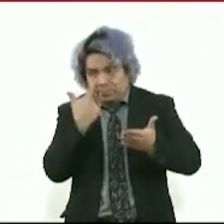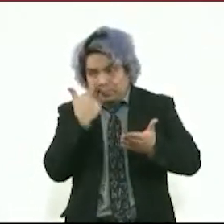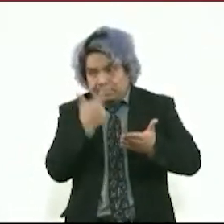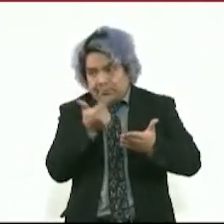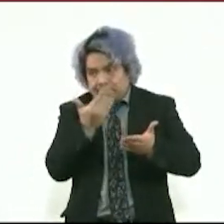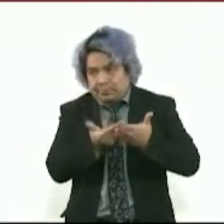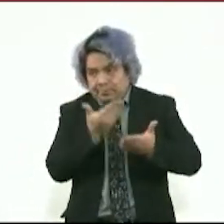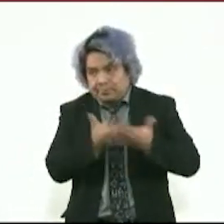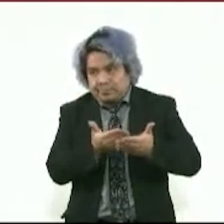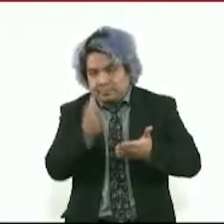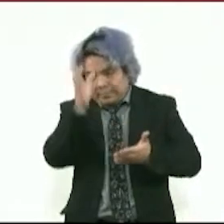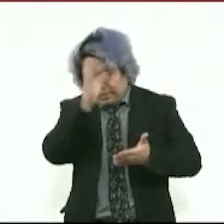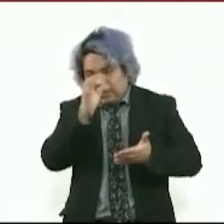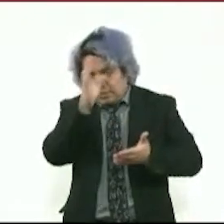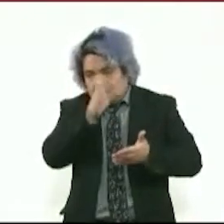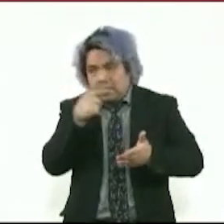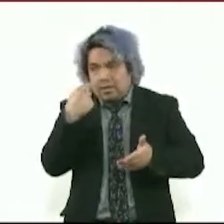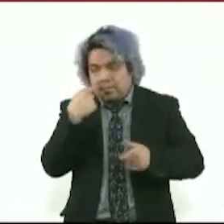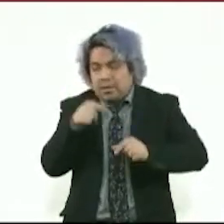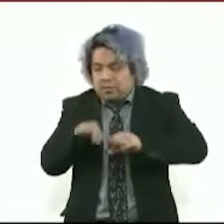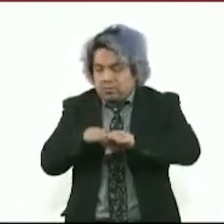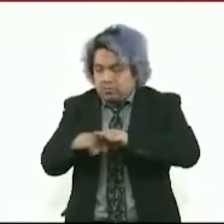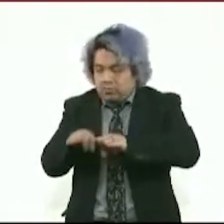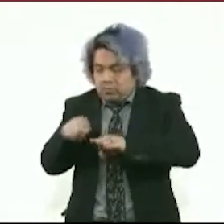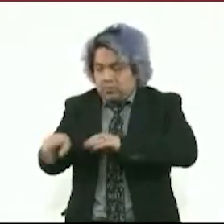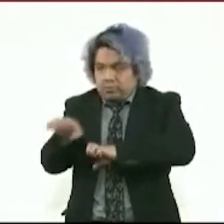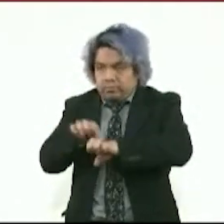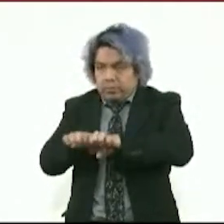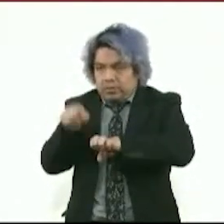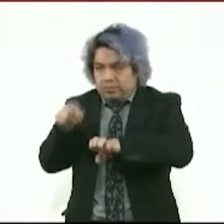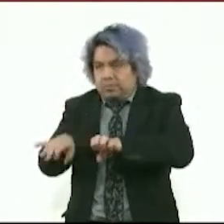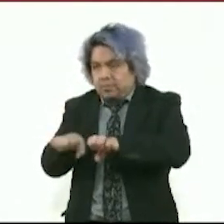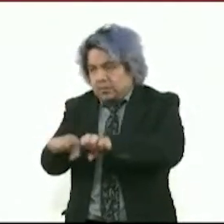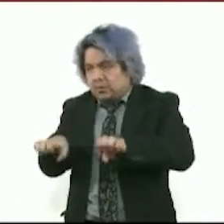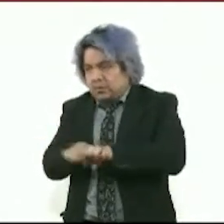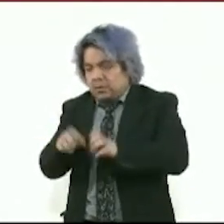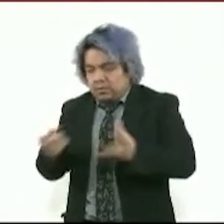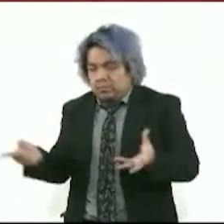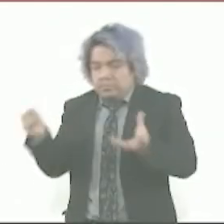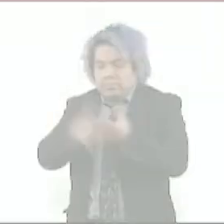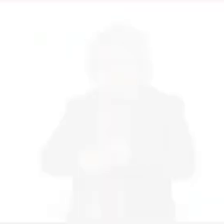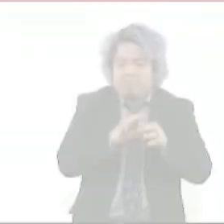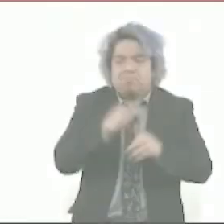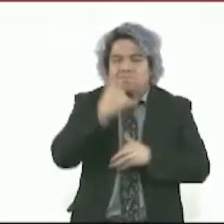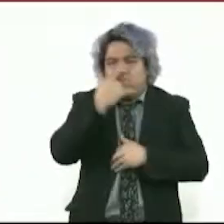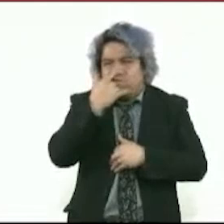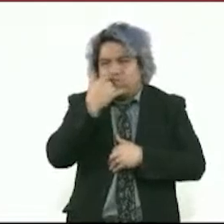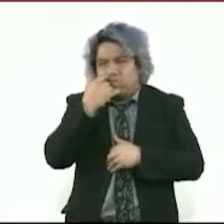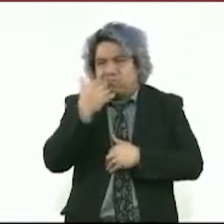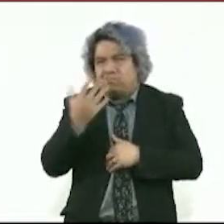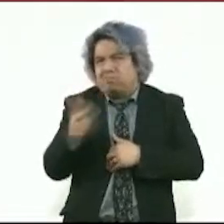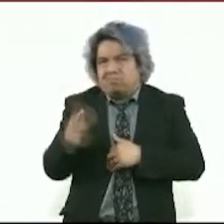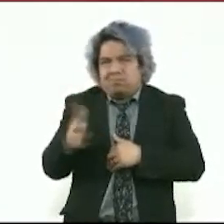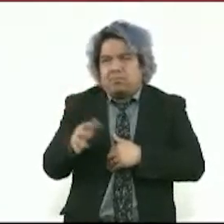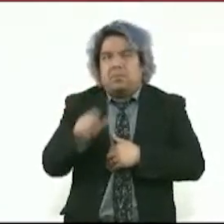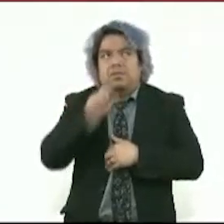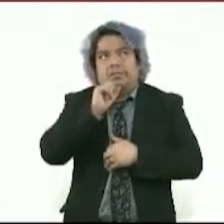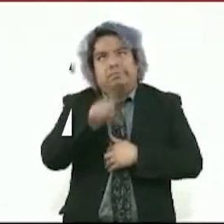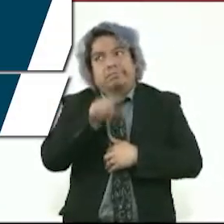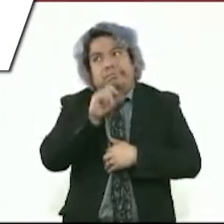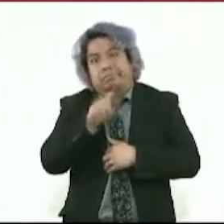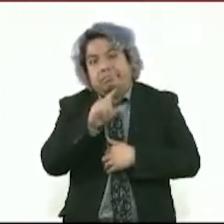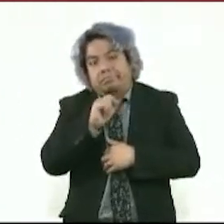la ivermectina a los capitalinos a finales de 2020 y durante 2021. Son los mismos